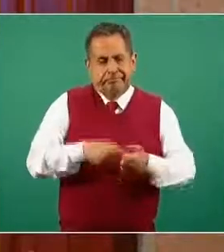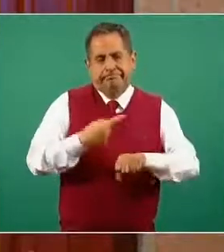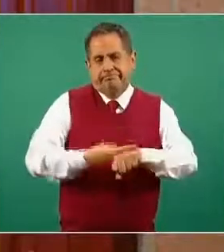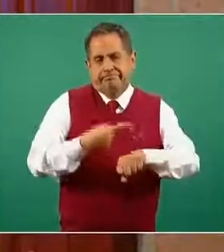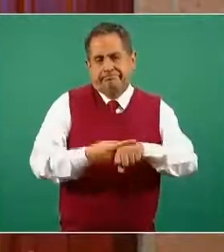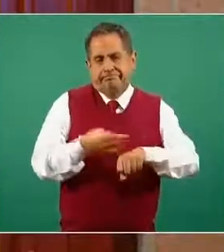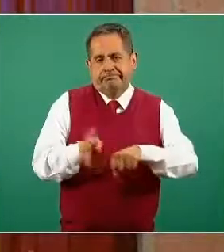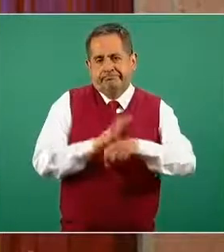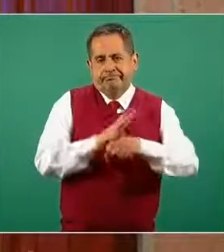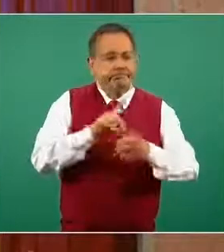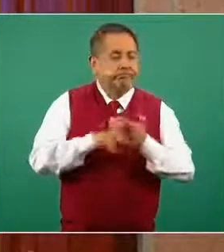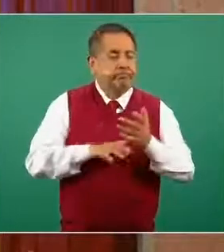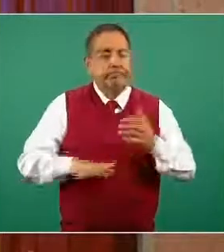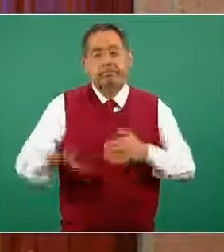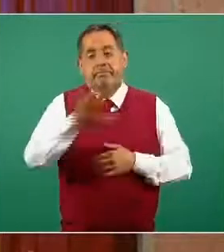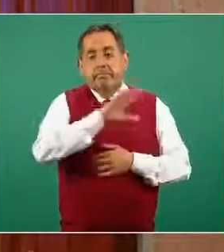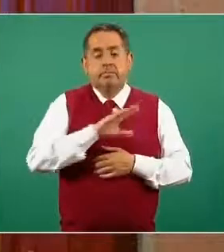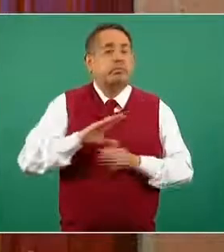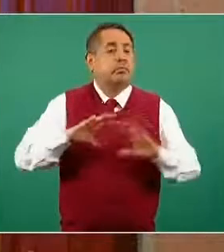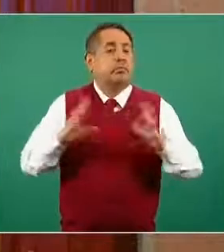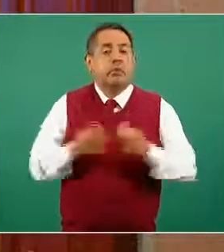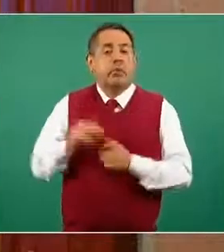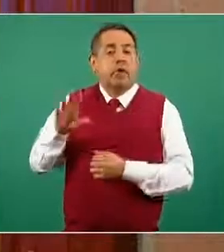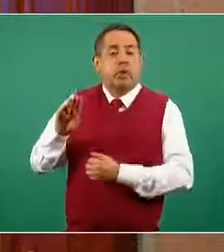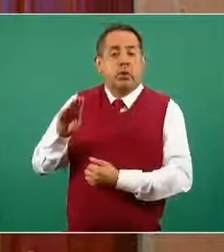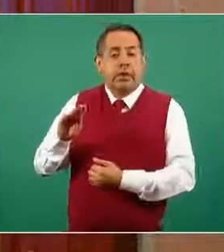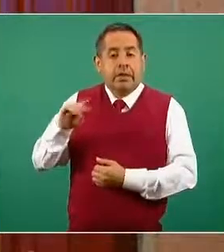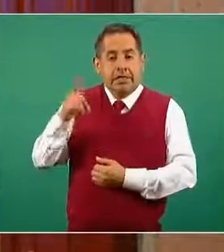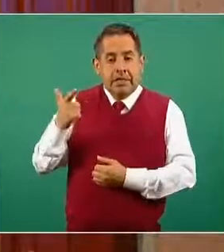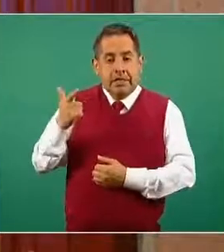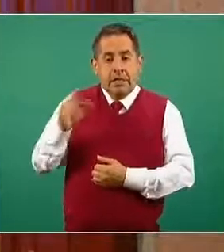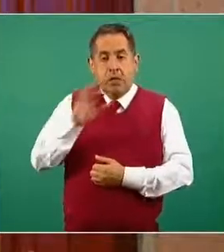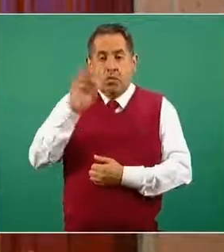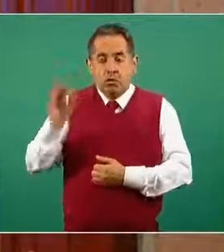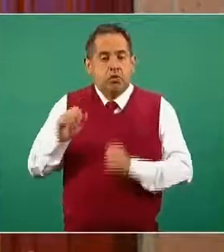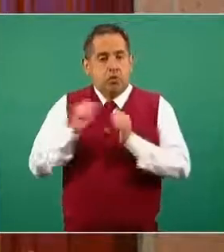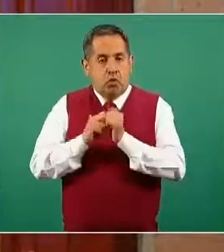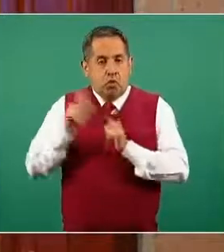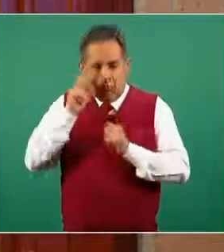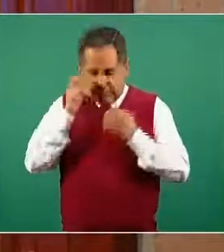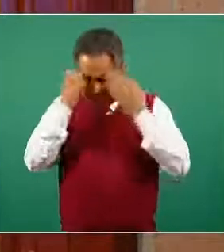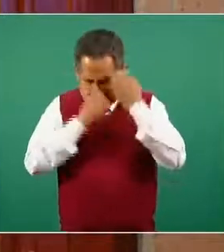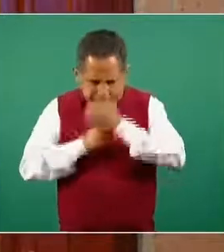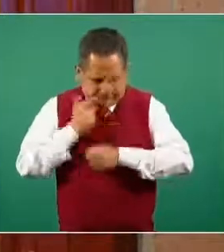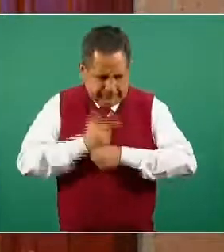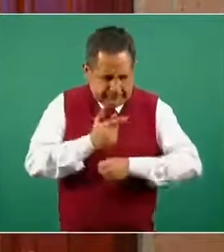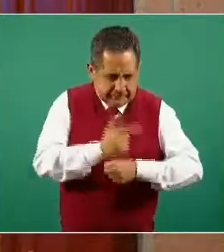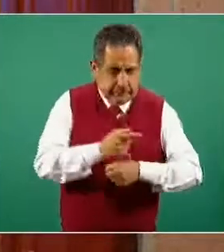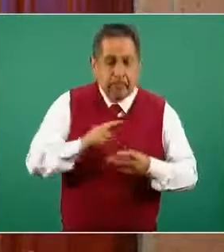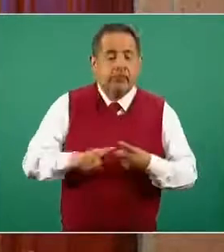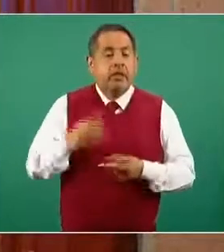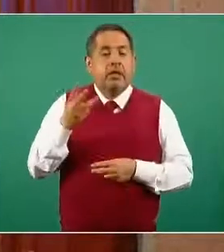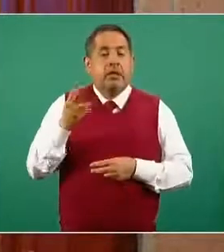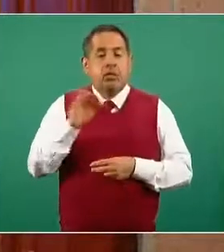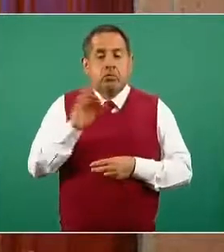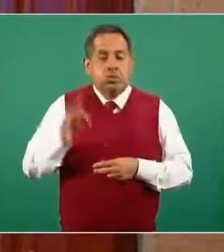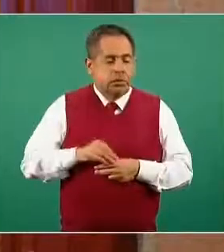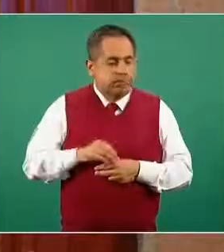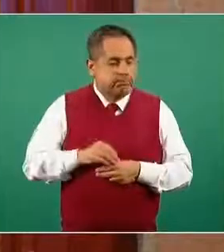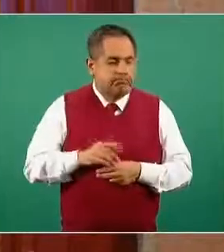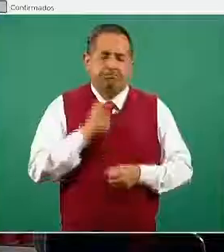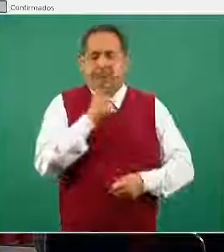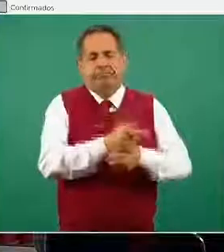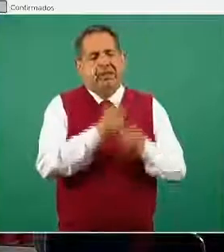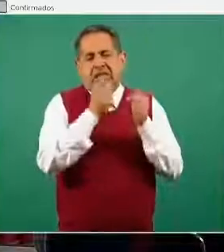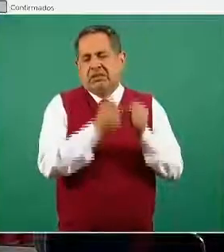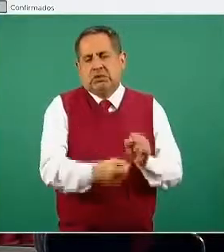El noventa y siete por ciento de ellos por prueba de laboratorio y un tres por ciento por clasificación o dictaminación